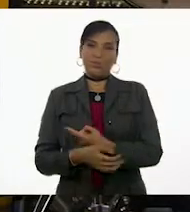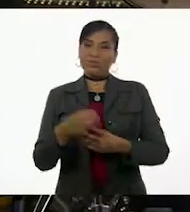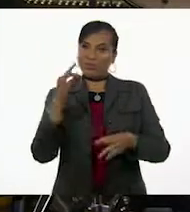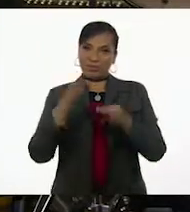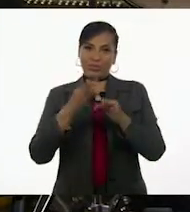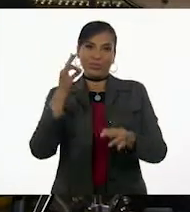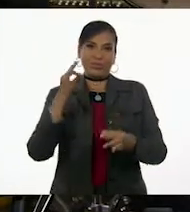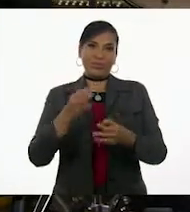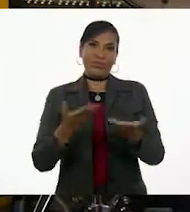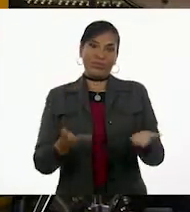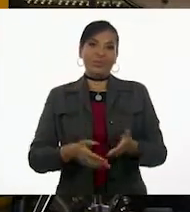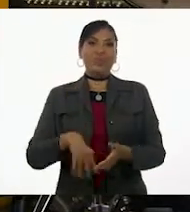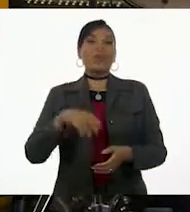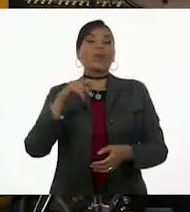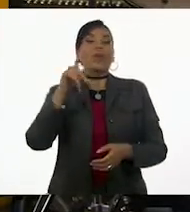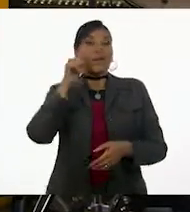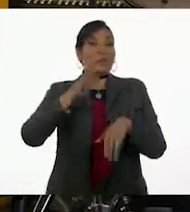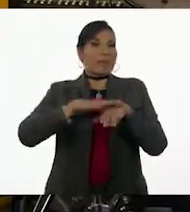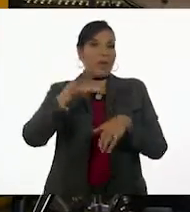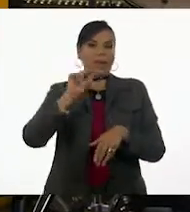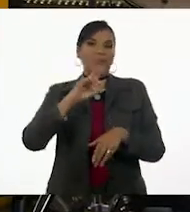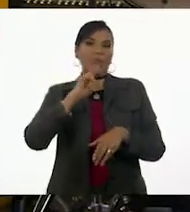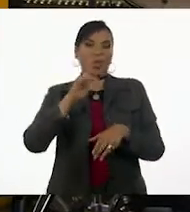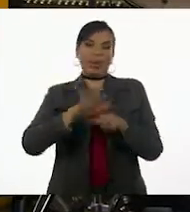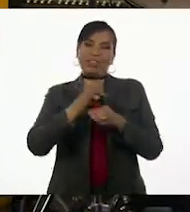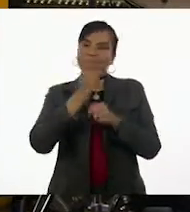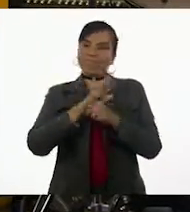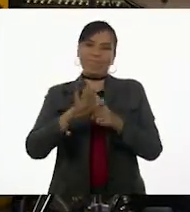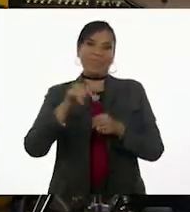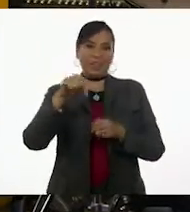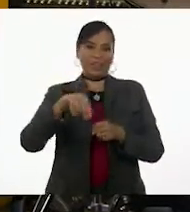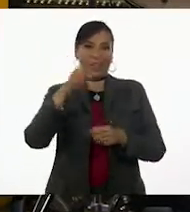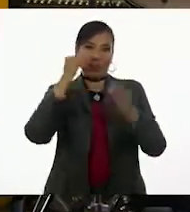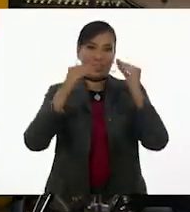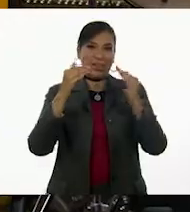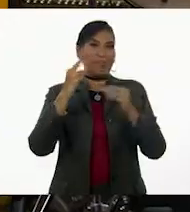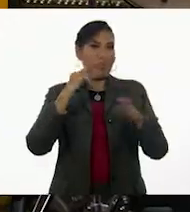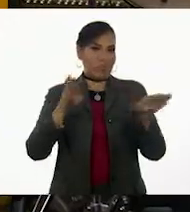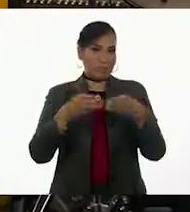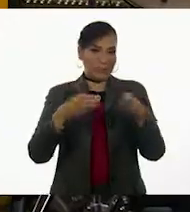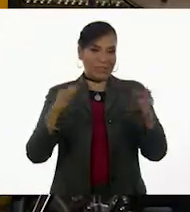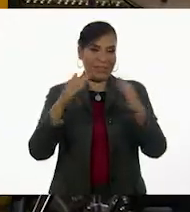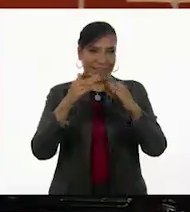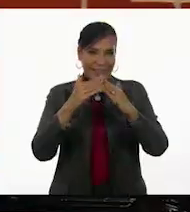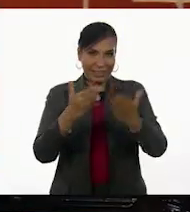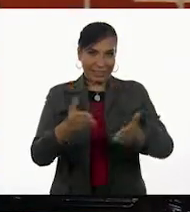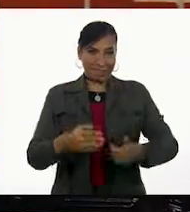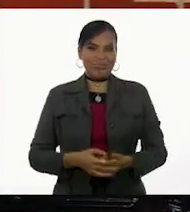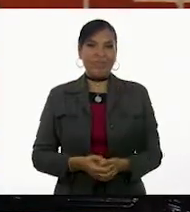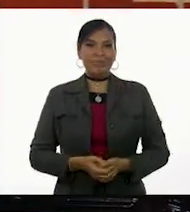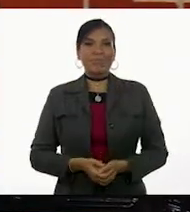¡Perfecto! Pues mañana más, pero no mejor, porque es imposible. Aquí, en Aprende Música, en casa.